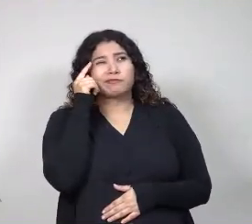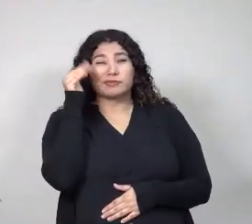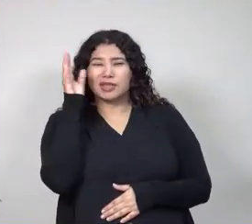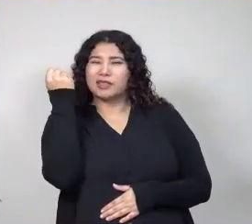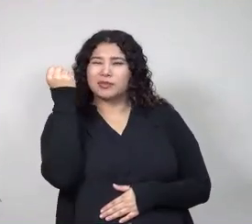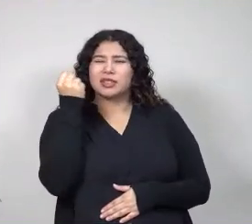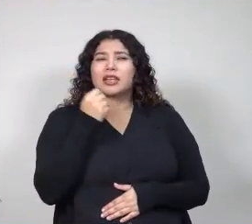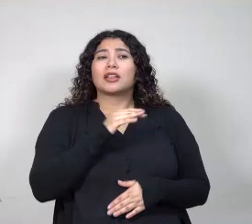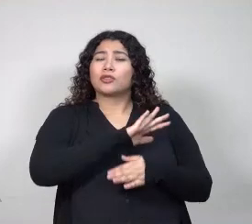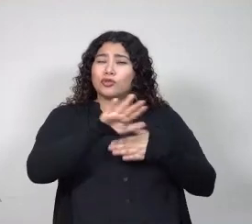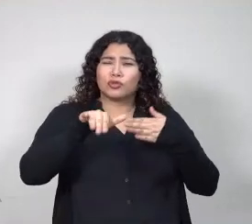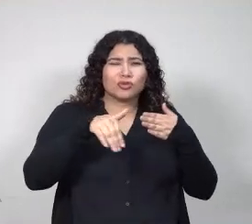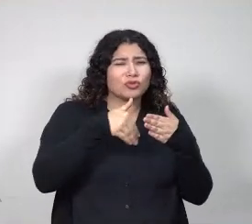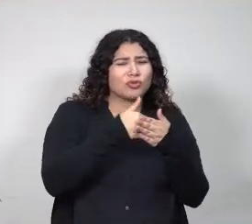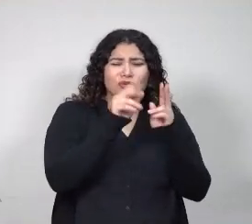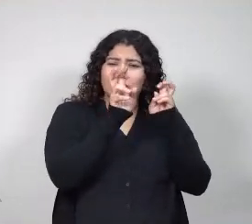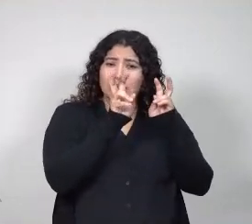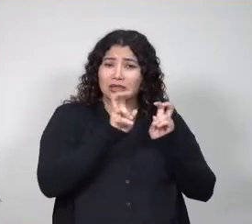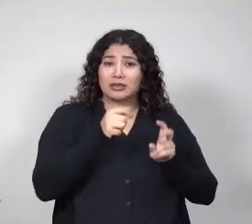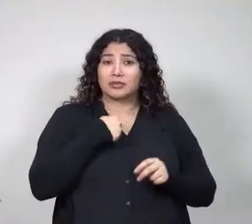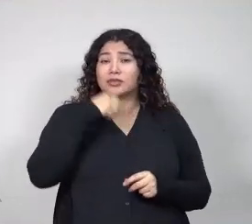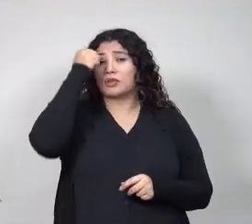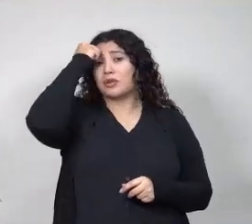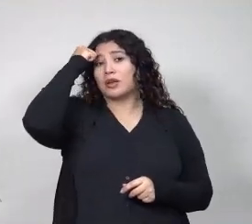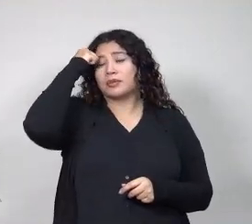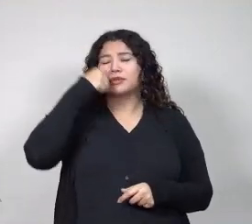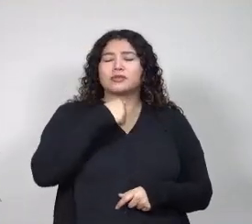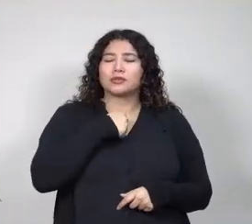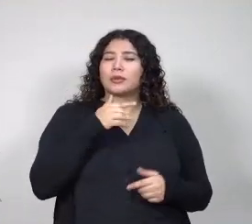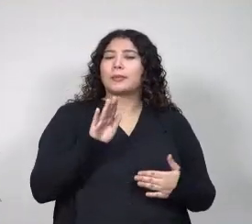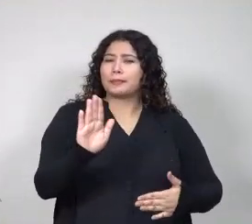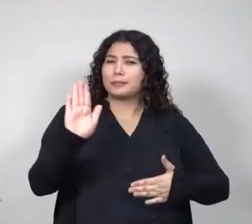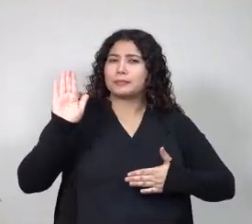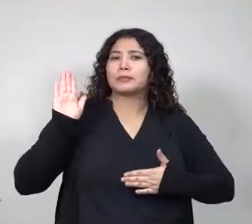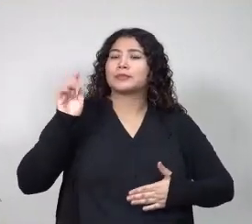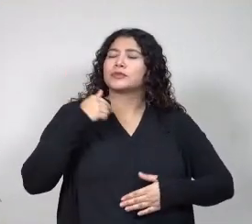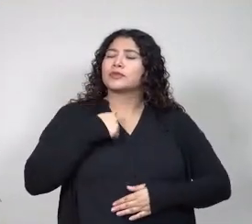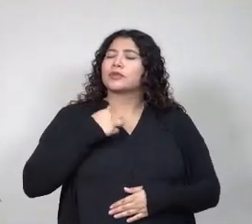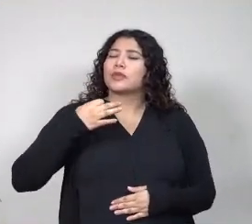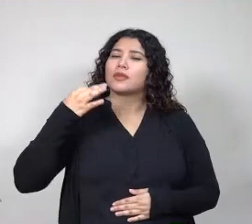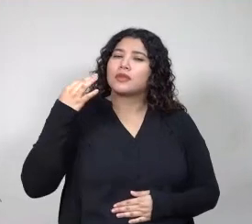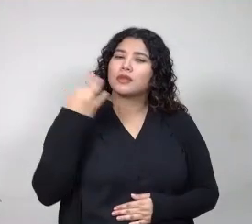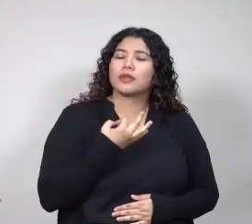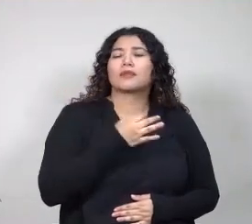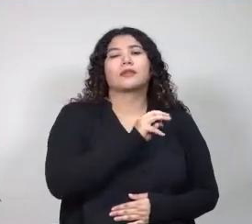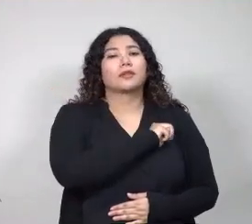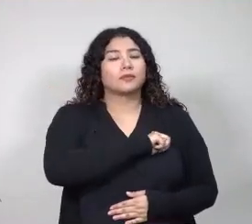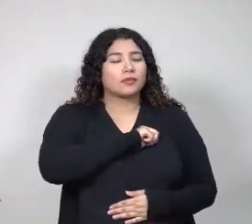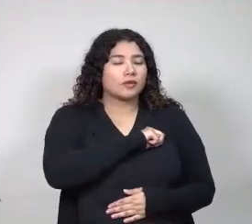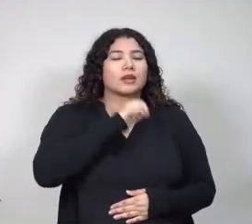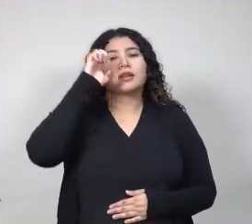he aprendido estoy yo casi que en el compromiso, en el deber moral o